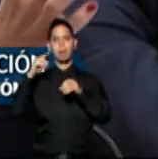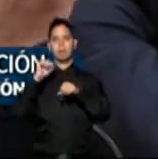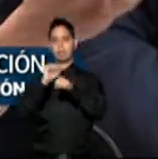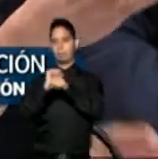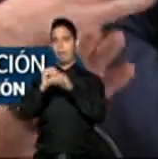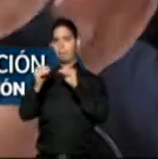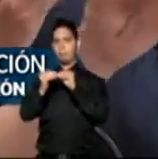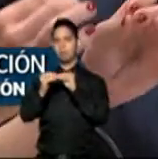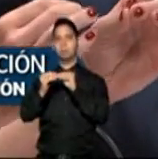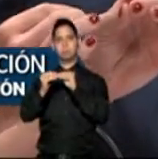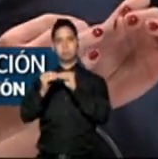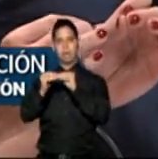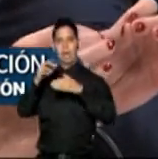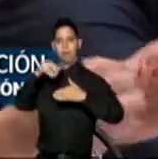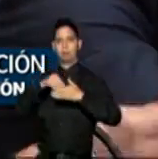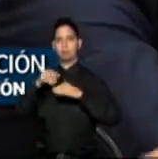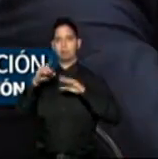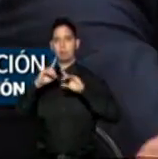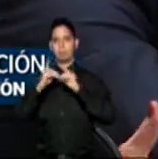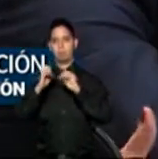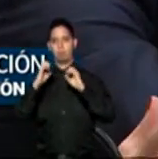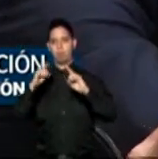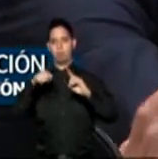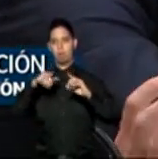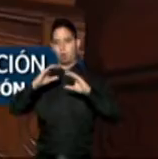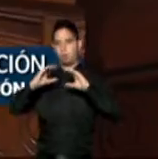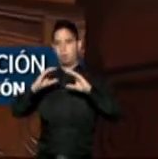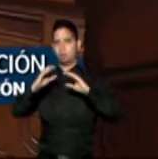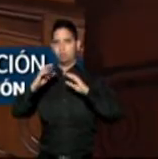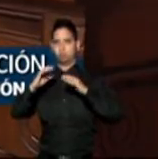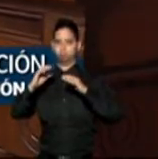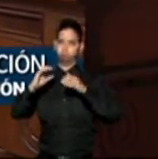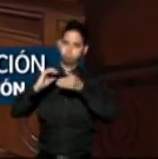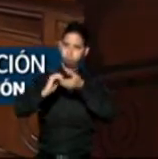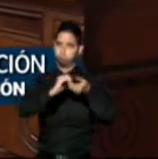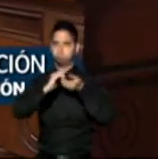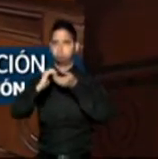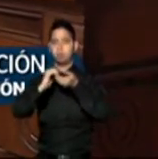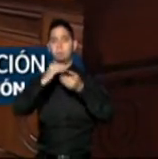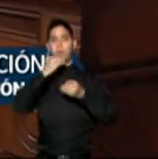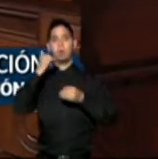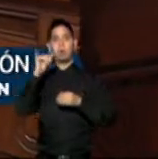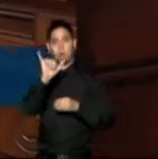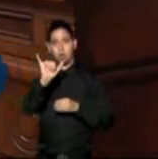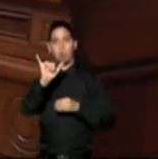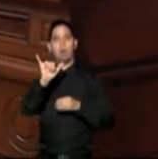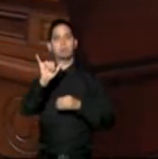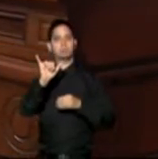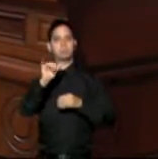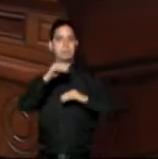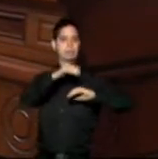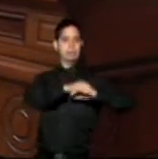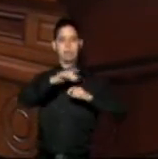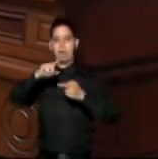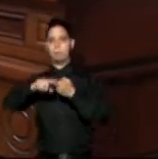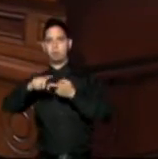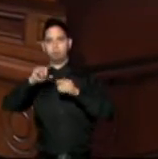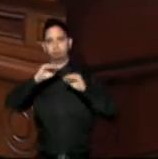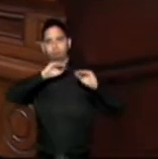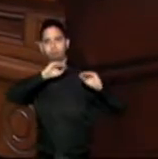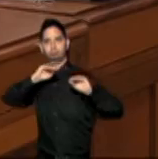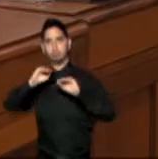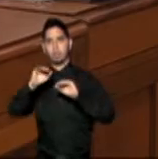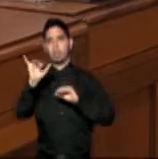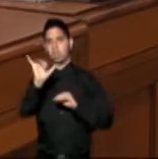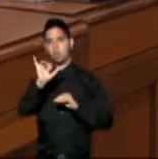departamento, así como reforzar la educación bilingüe, mejorar la estructura de algunas escuelas y fortalecer la educación